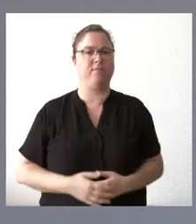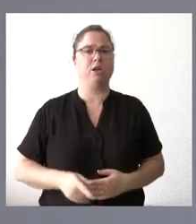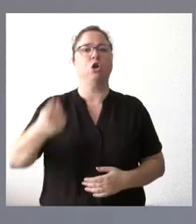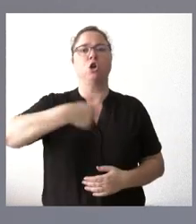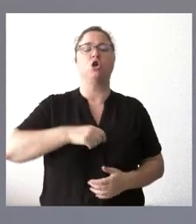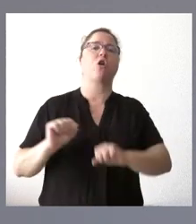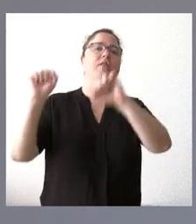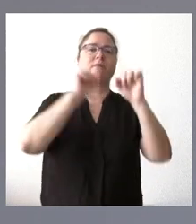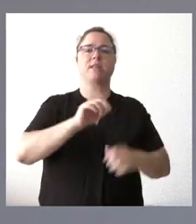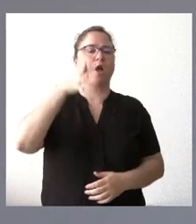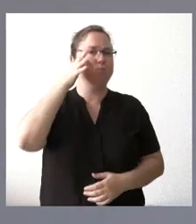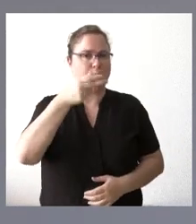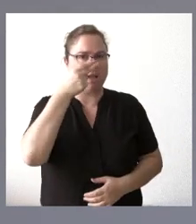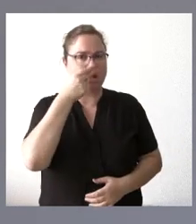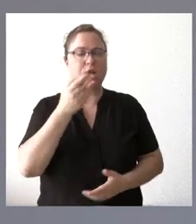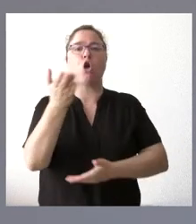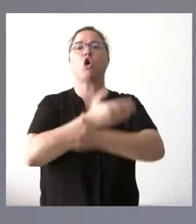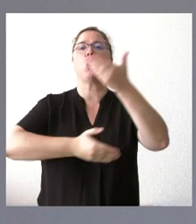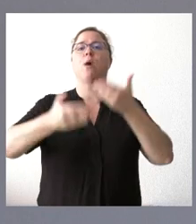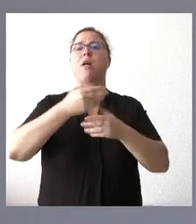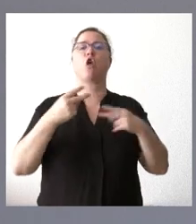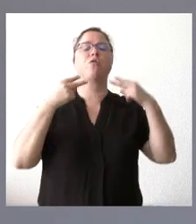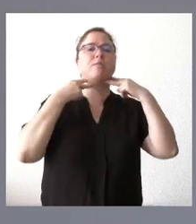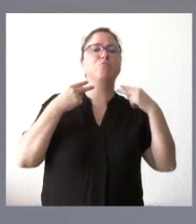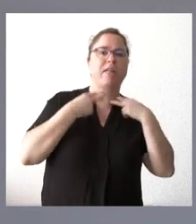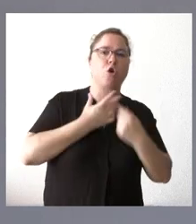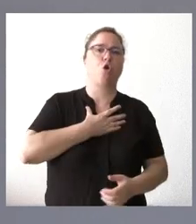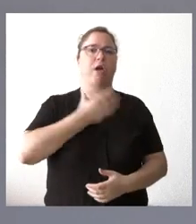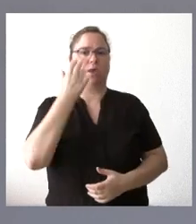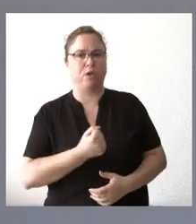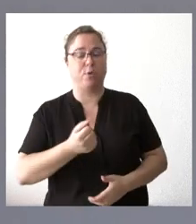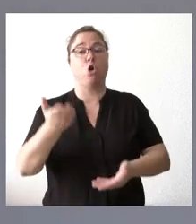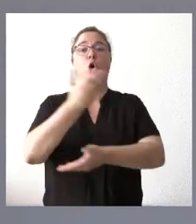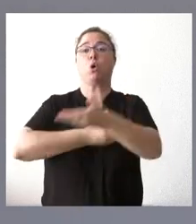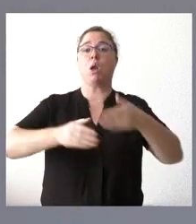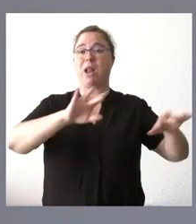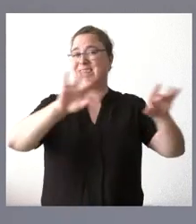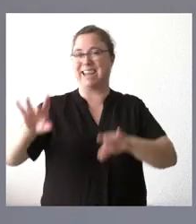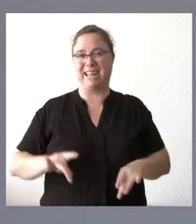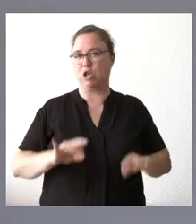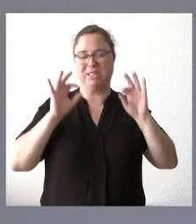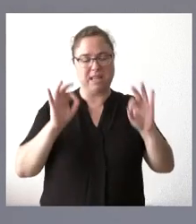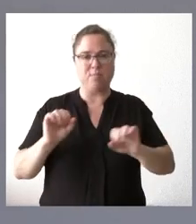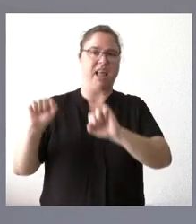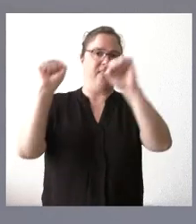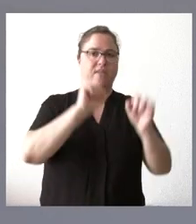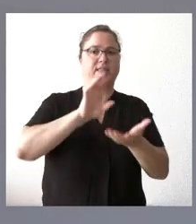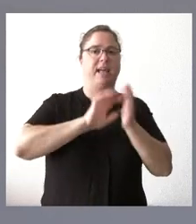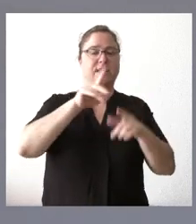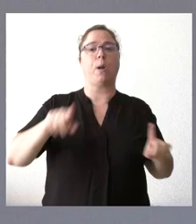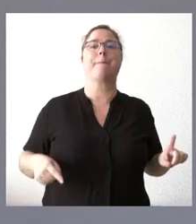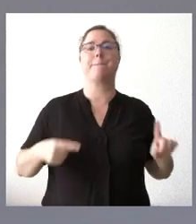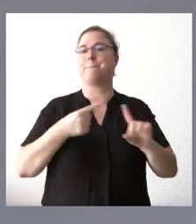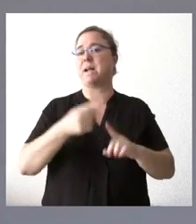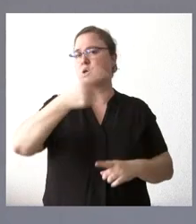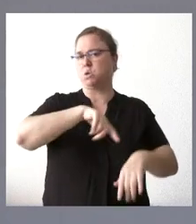intereses del mundo rural, vamos a colaborar con las diputaciones y con los ayuntamientos, vamos a colaborar con el territorio defendiendo siempre a Castilla y León. Y, por supuesto, no vamos